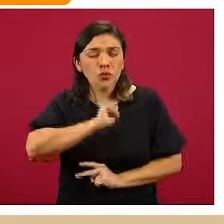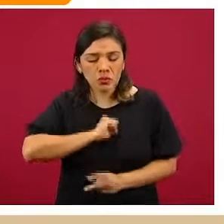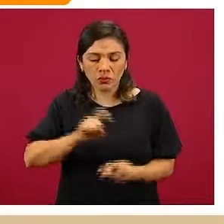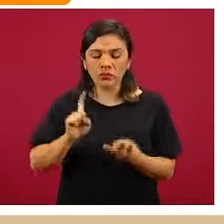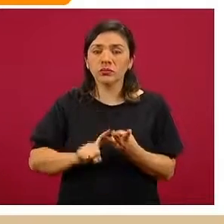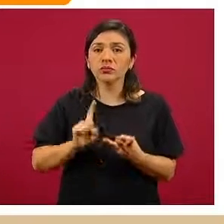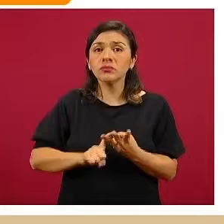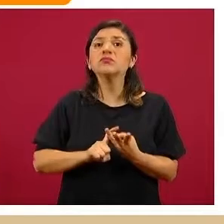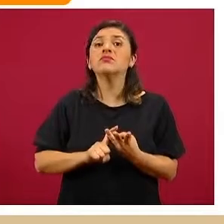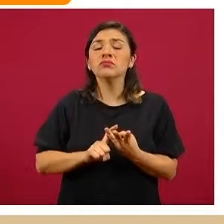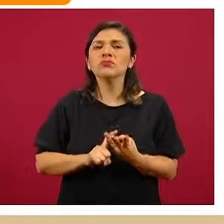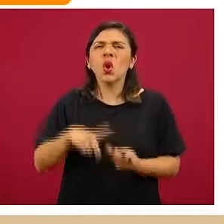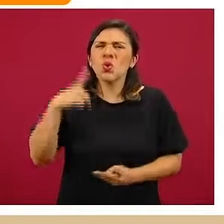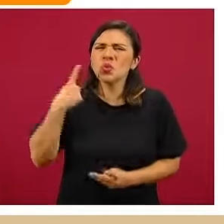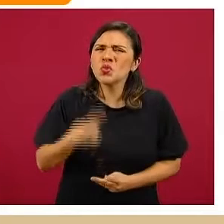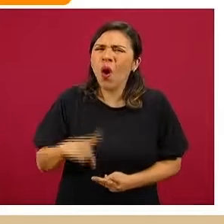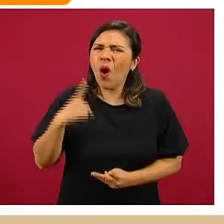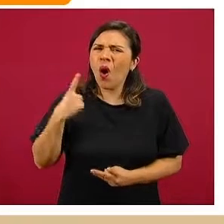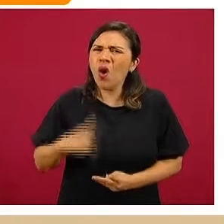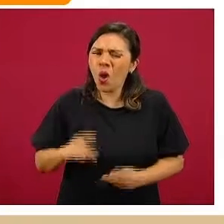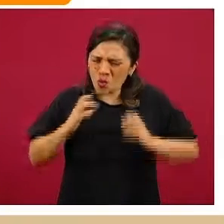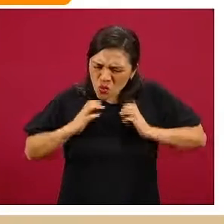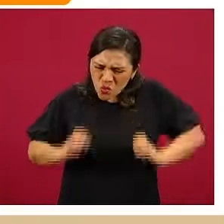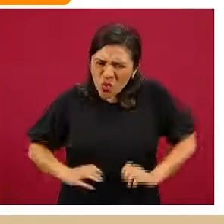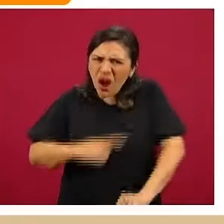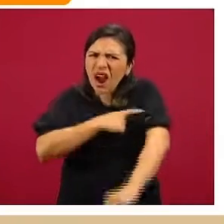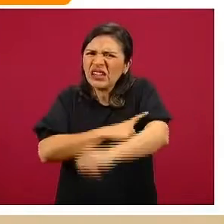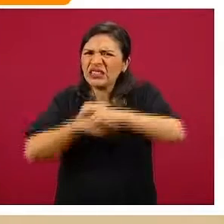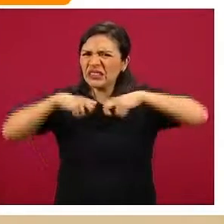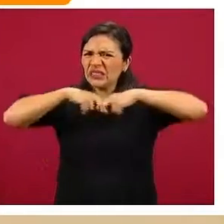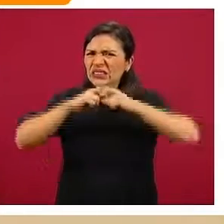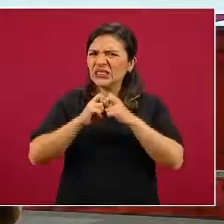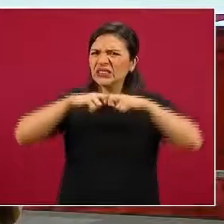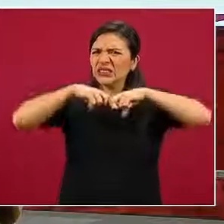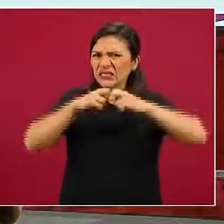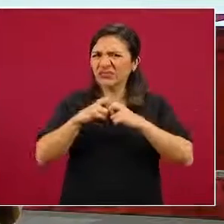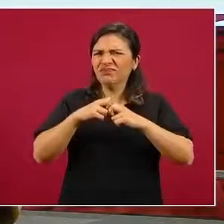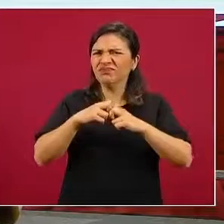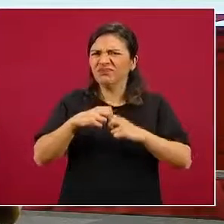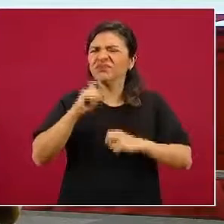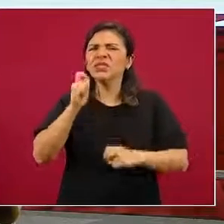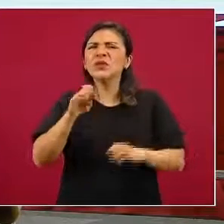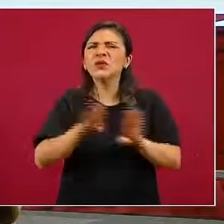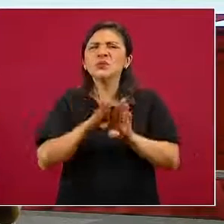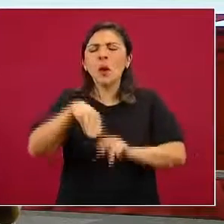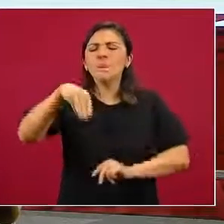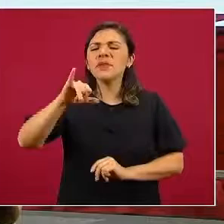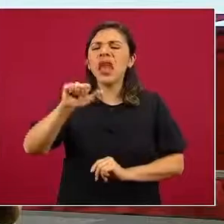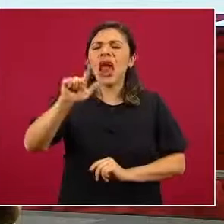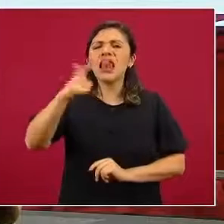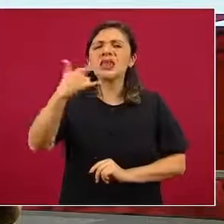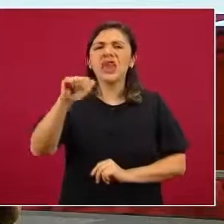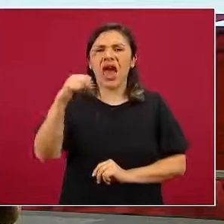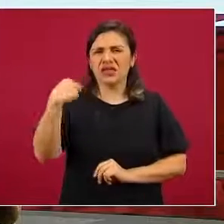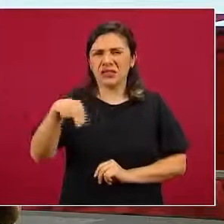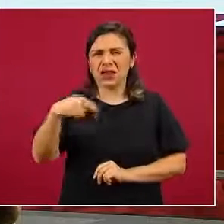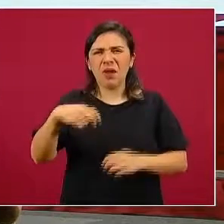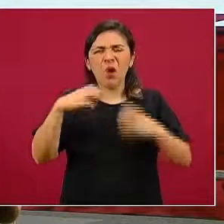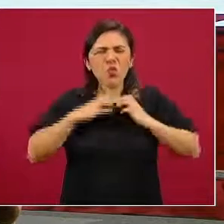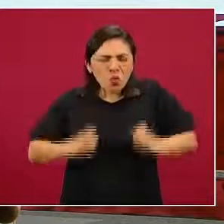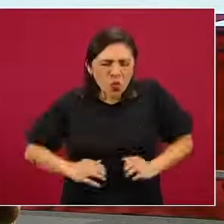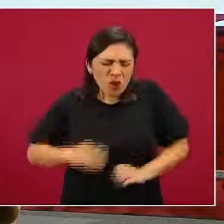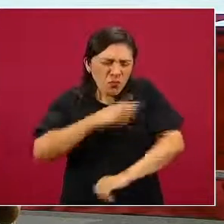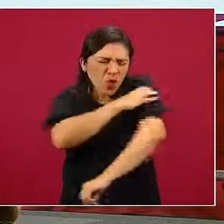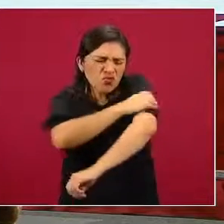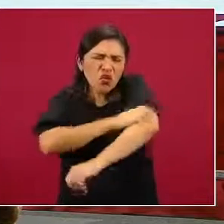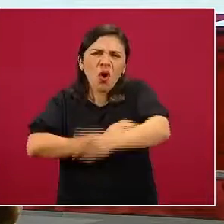la presencia de dolores articulares, conocidos también médicamente como miargias, artragias, es decir, dolores de músculos,